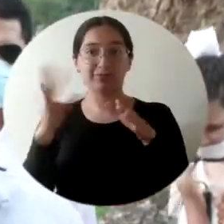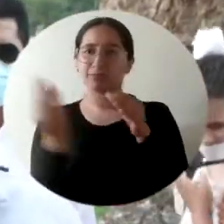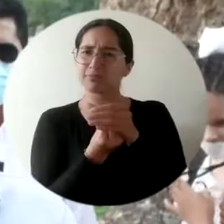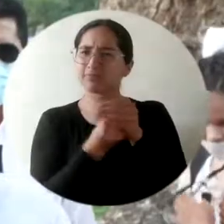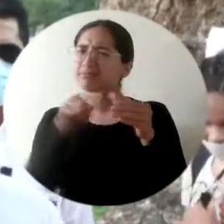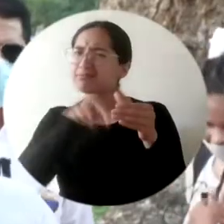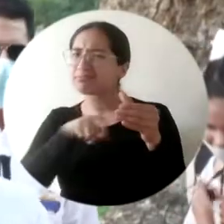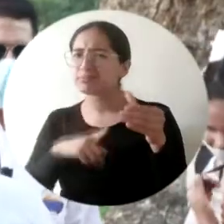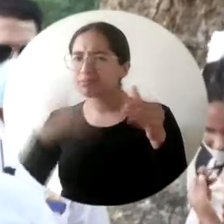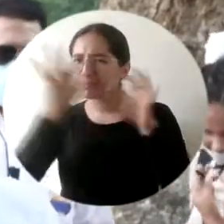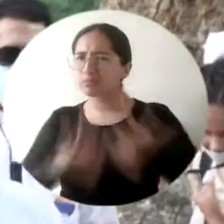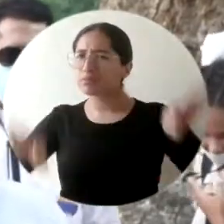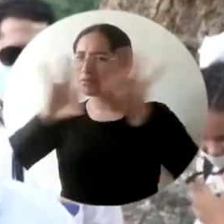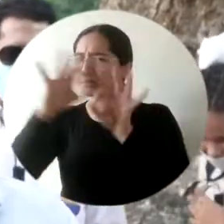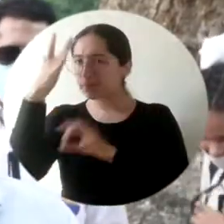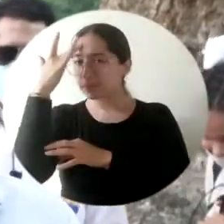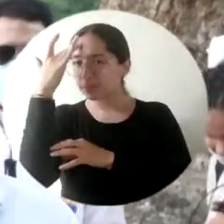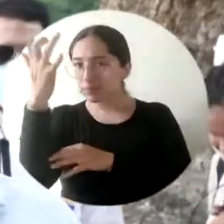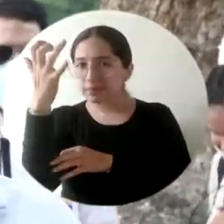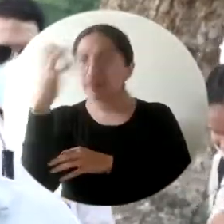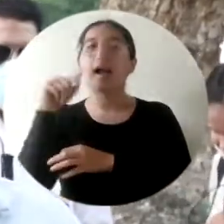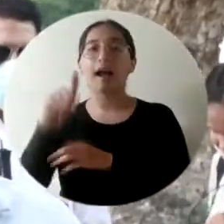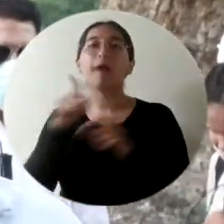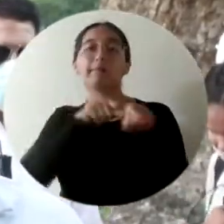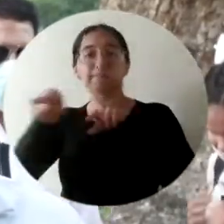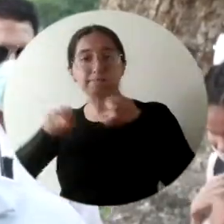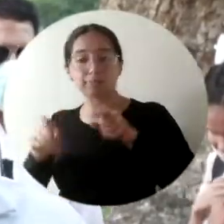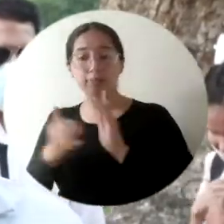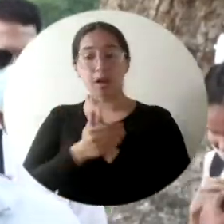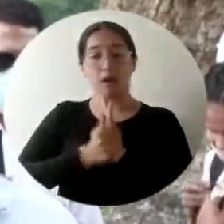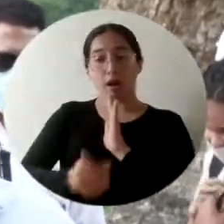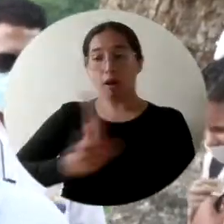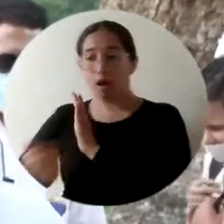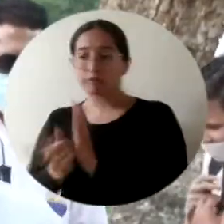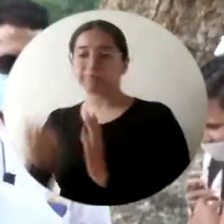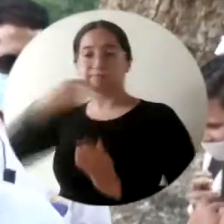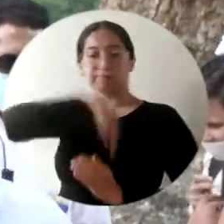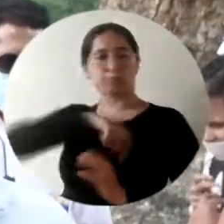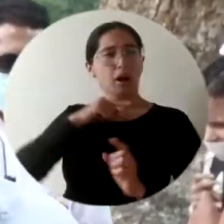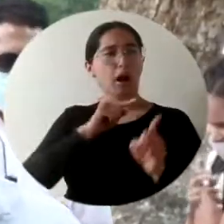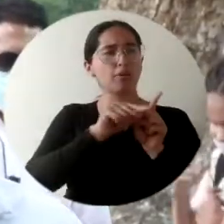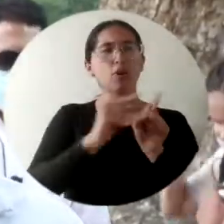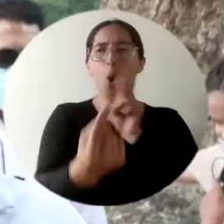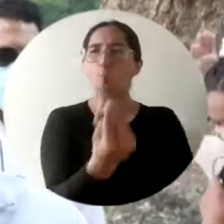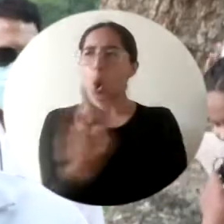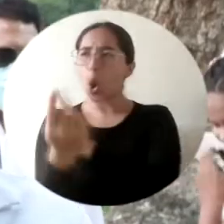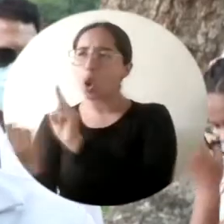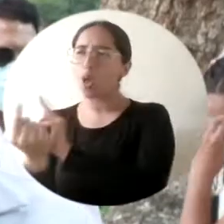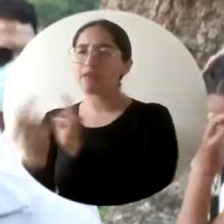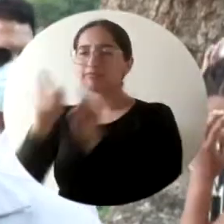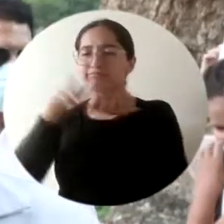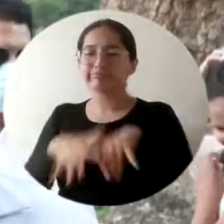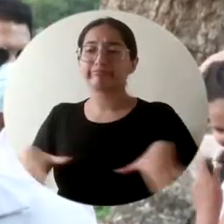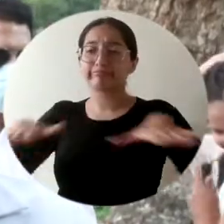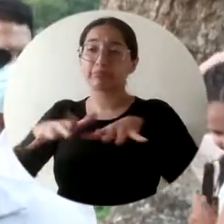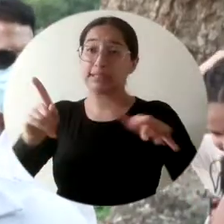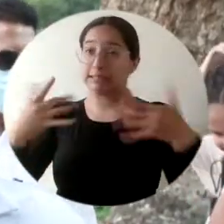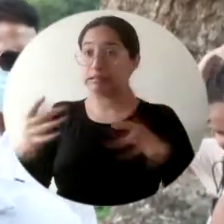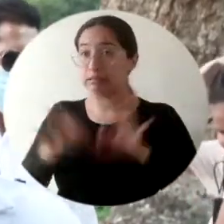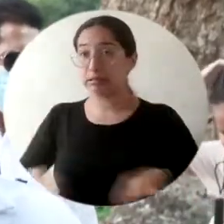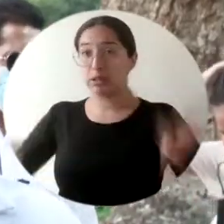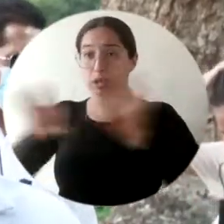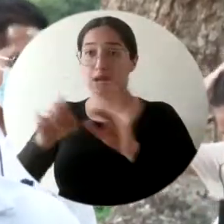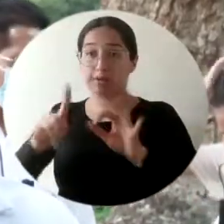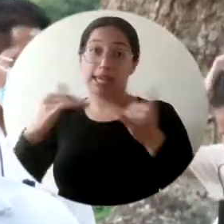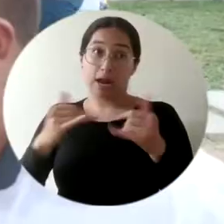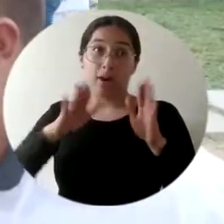son pocas las posibilidades que tienen de acercarse a un aula tan importante como